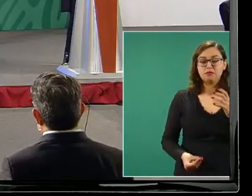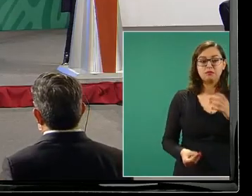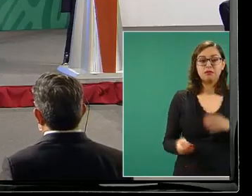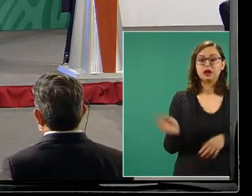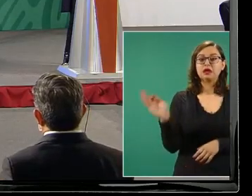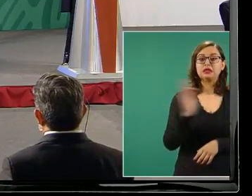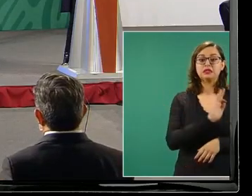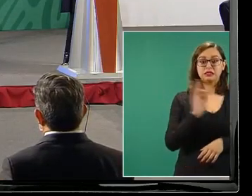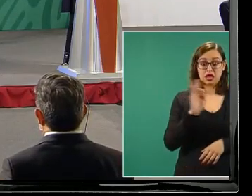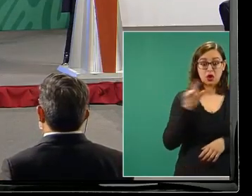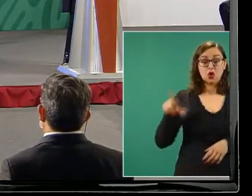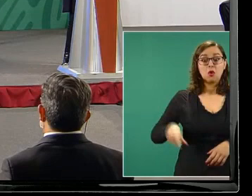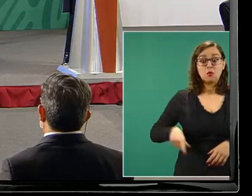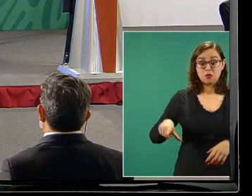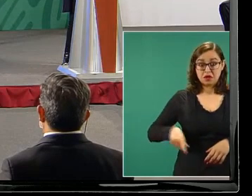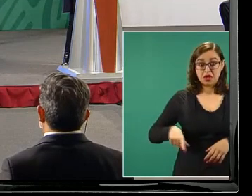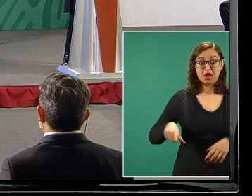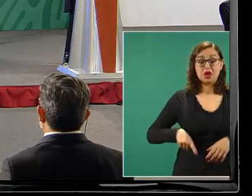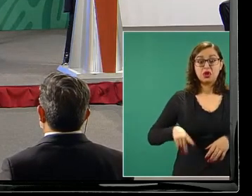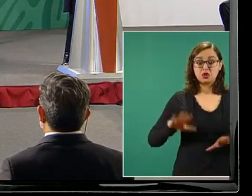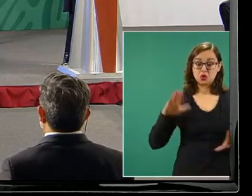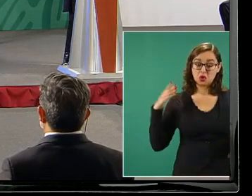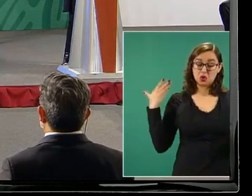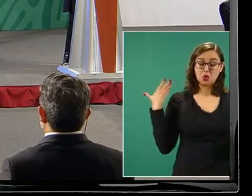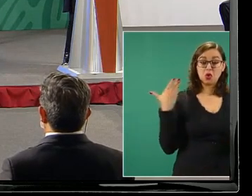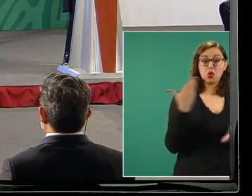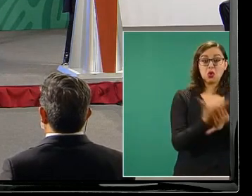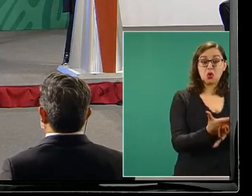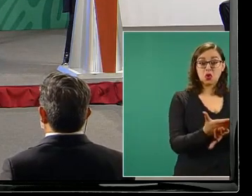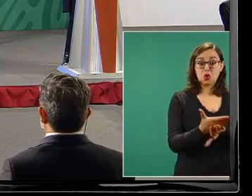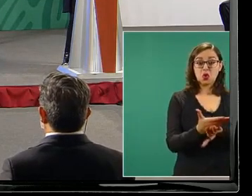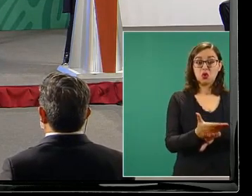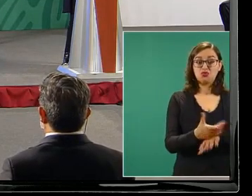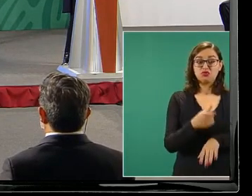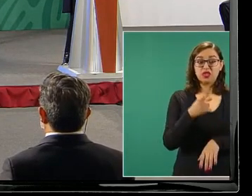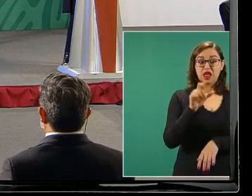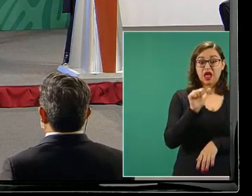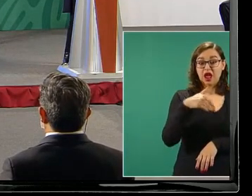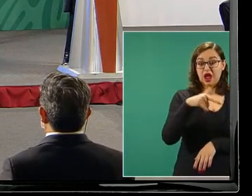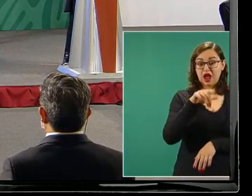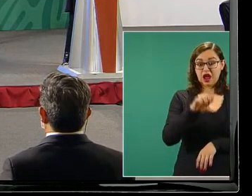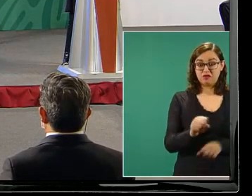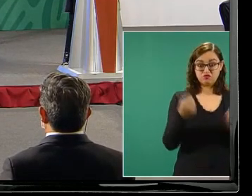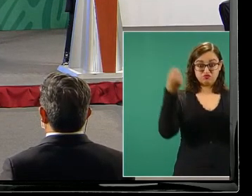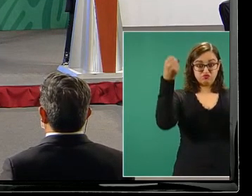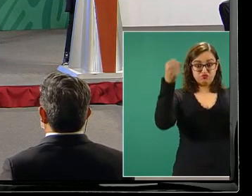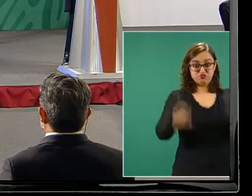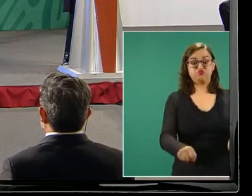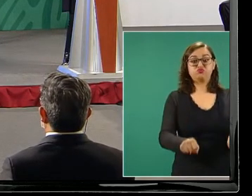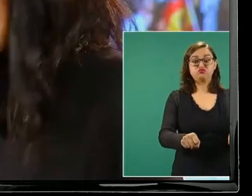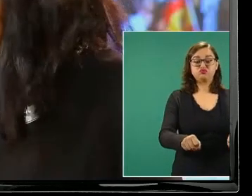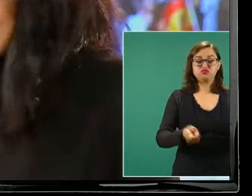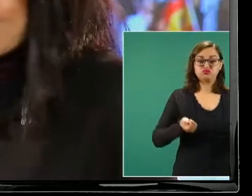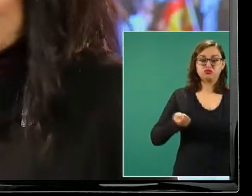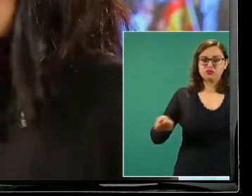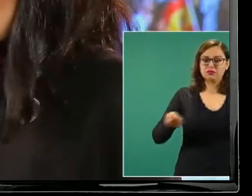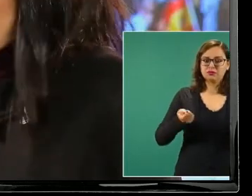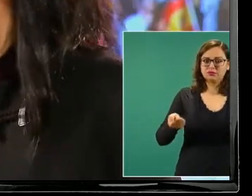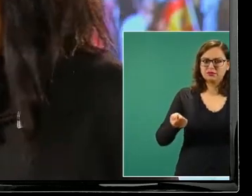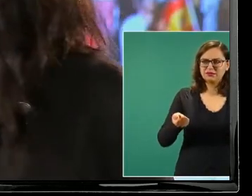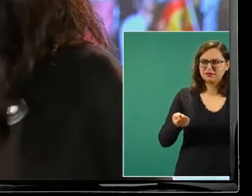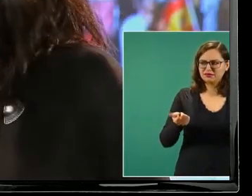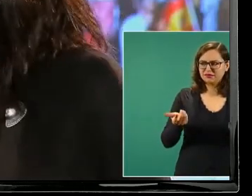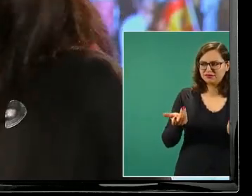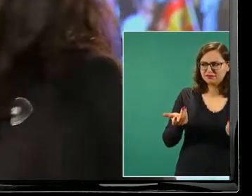gobierno mexicano de invadir la península ibérica e imponer a López Obrador como su monarca La mentira es obvia